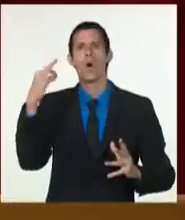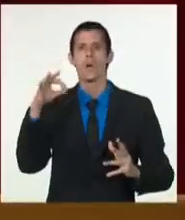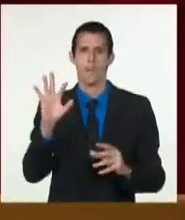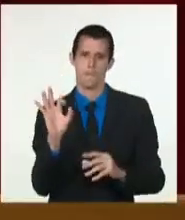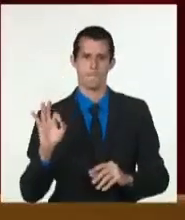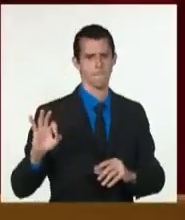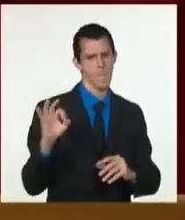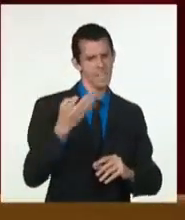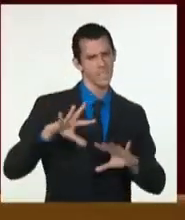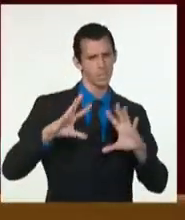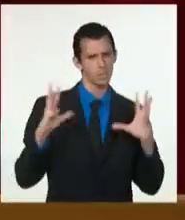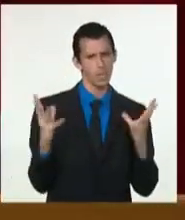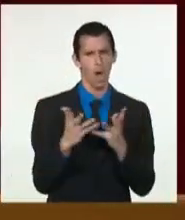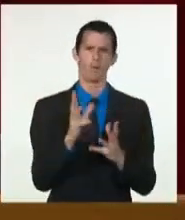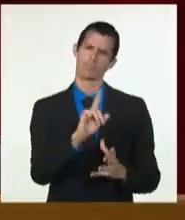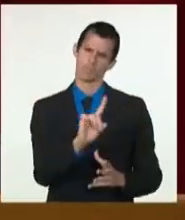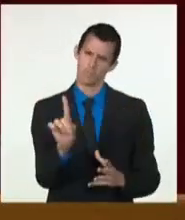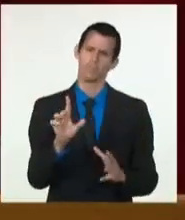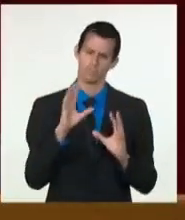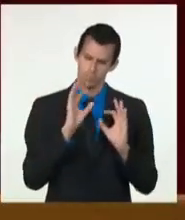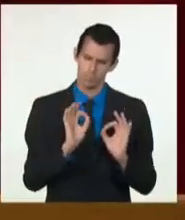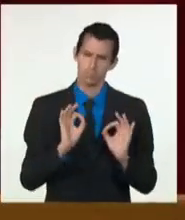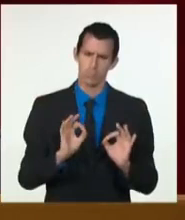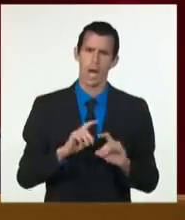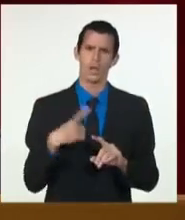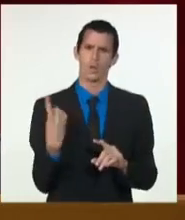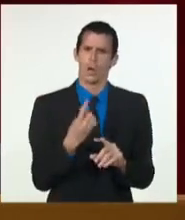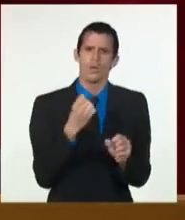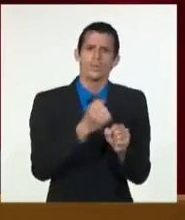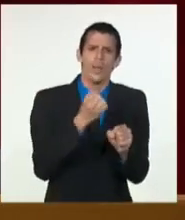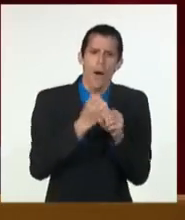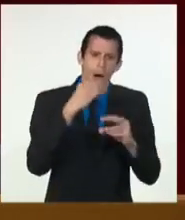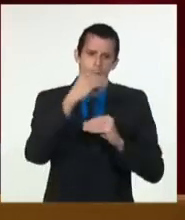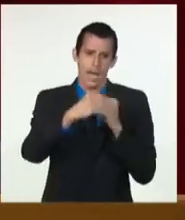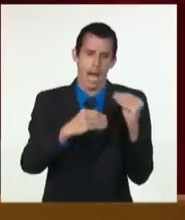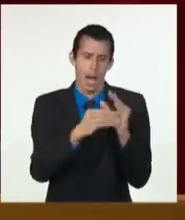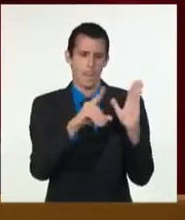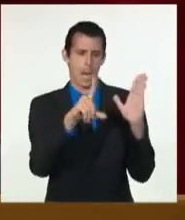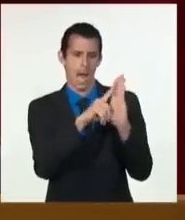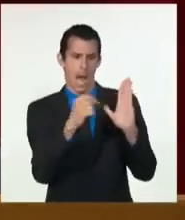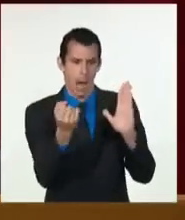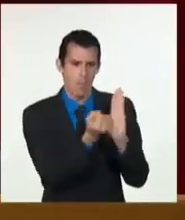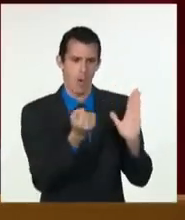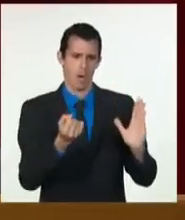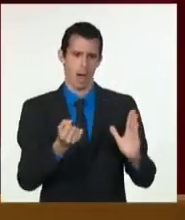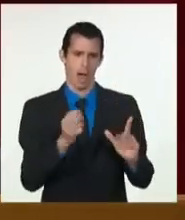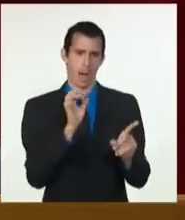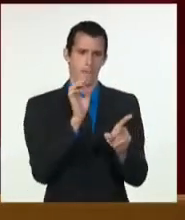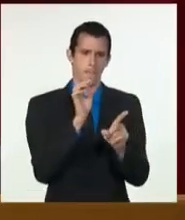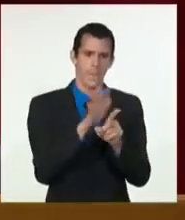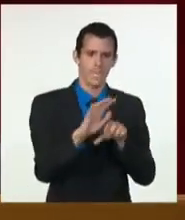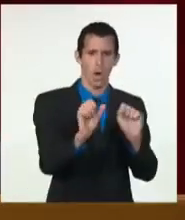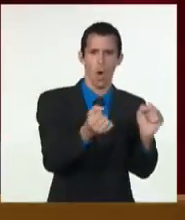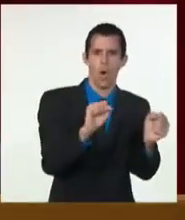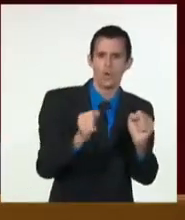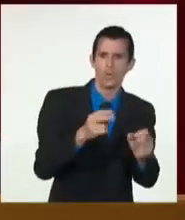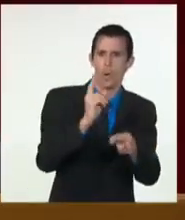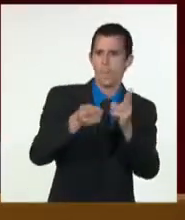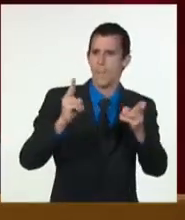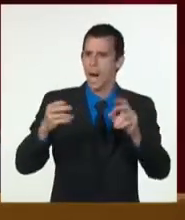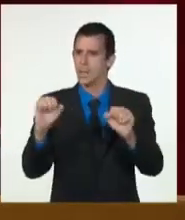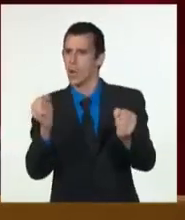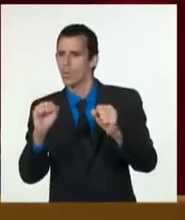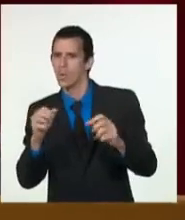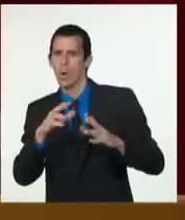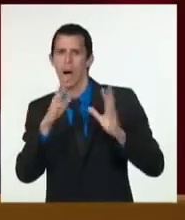Por eso insistimos que su implementación siempre tome en cuenta el tratamiento a dar a las personas y familias en situación